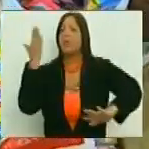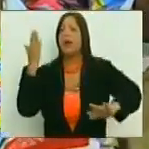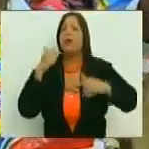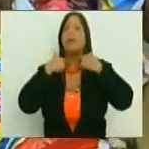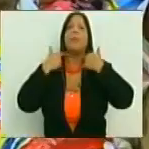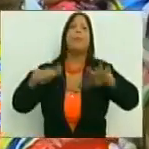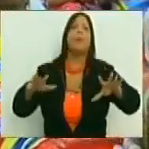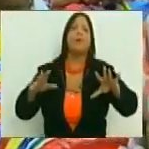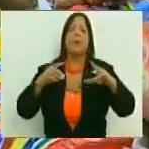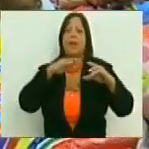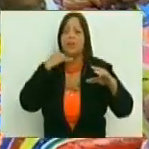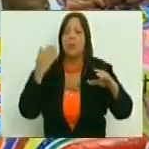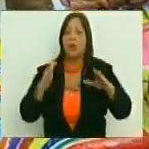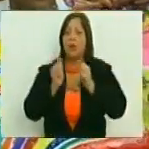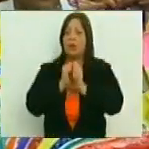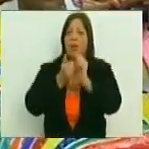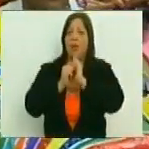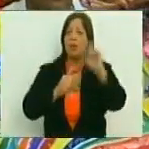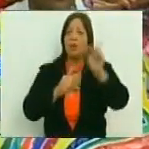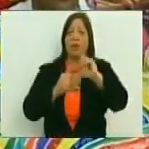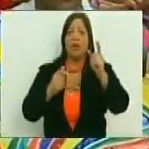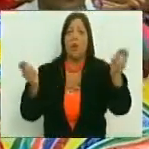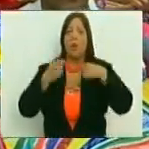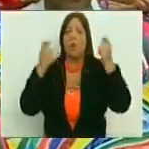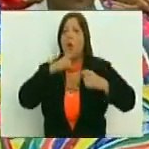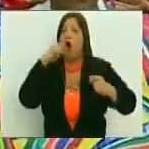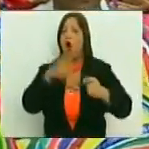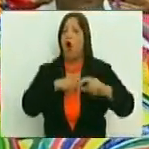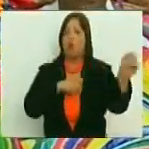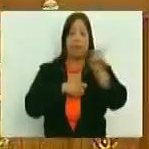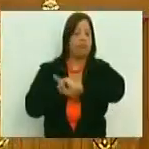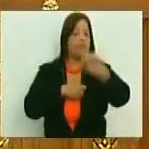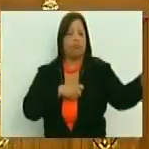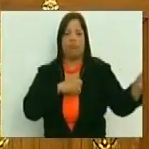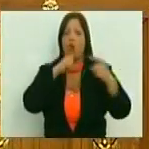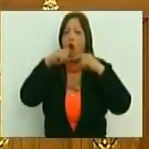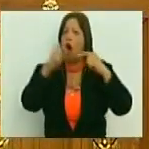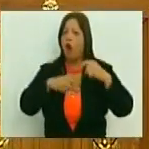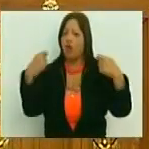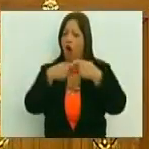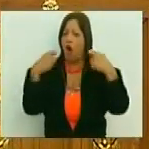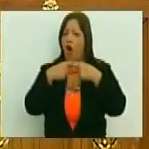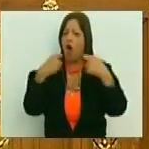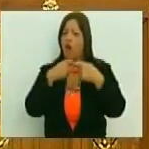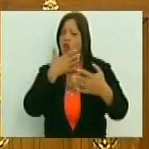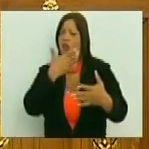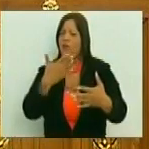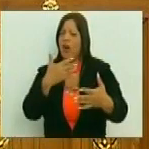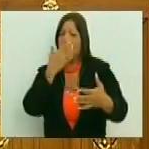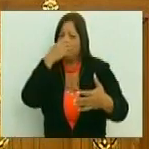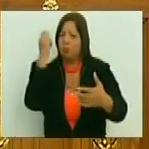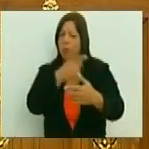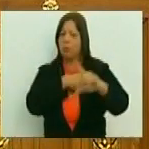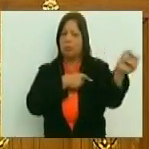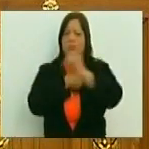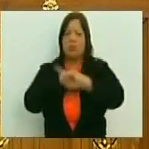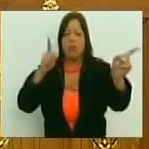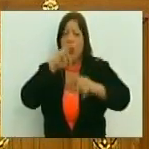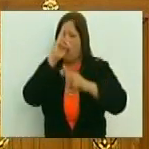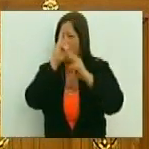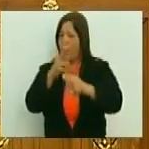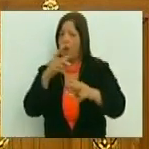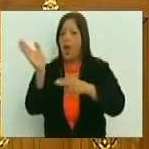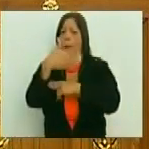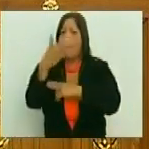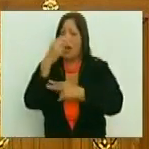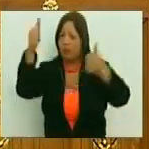de su cultura y de su deporte para promover el odio entre venezolanos, para promover la xenofobia hacia nuestro país y para promover el irrespeto a nuestros